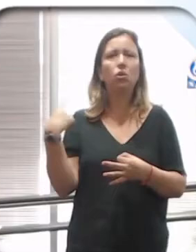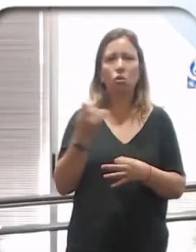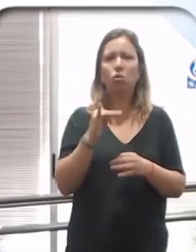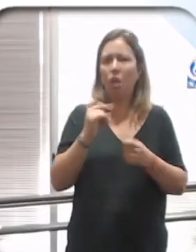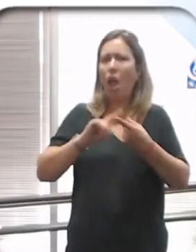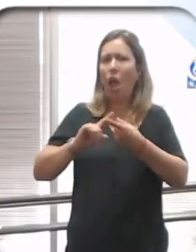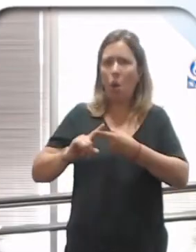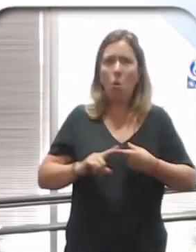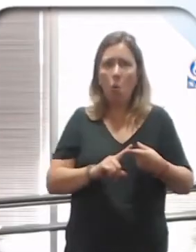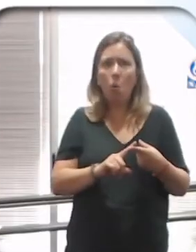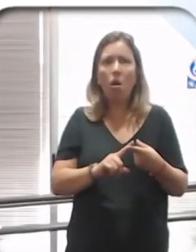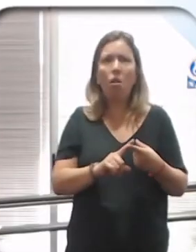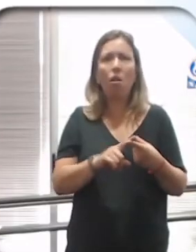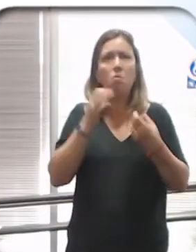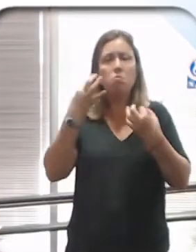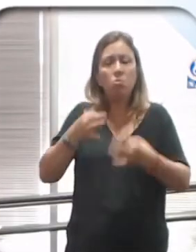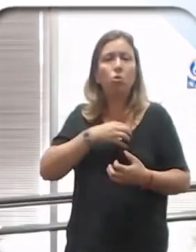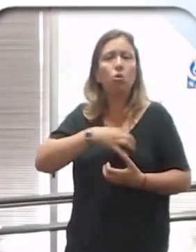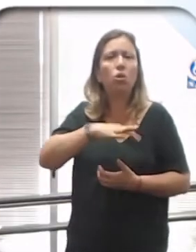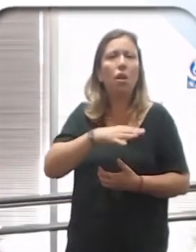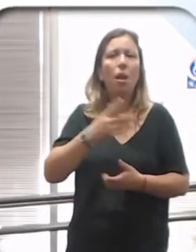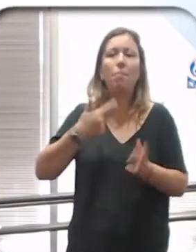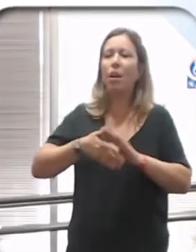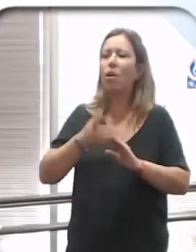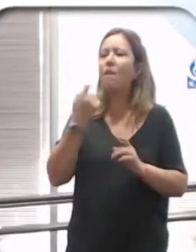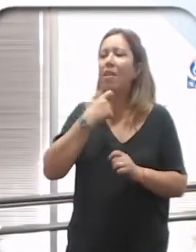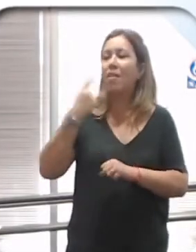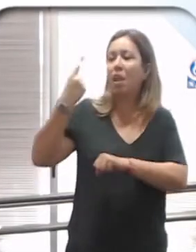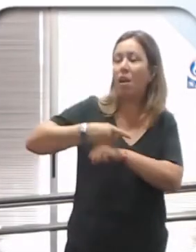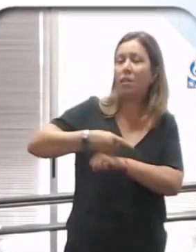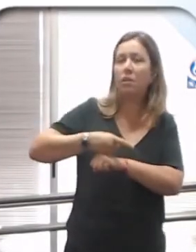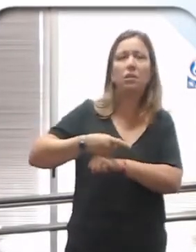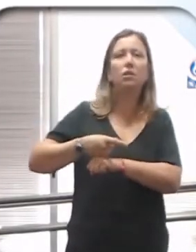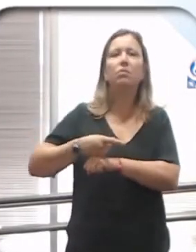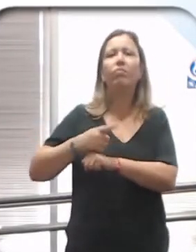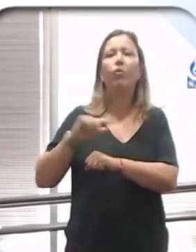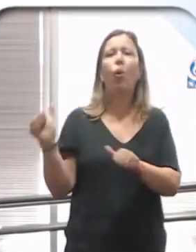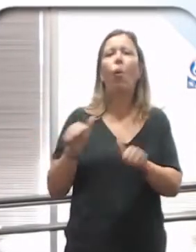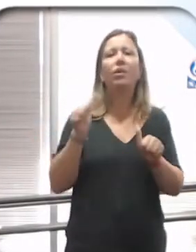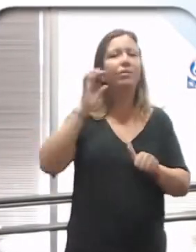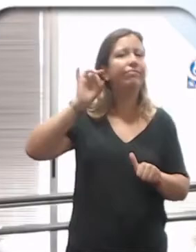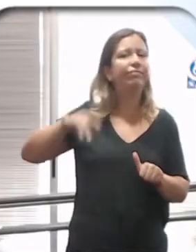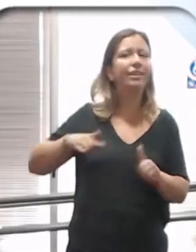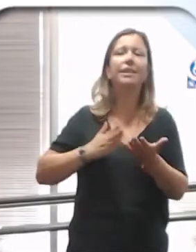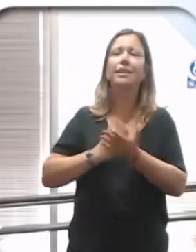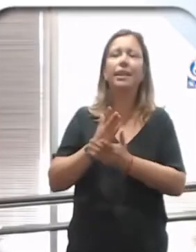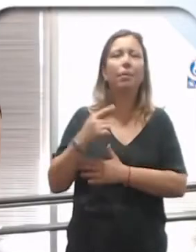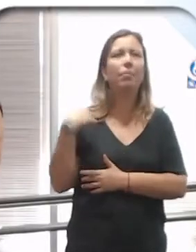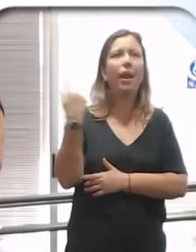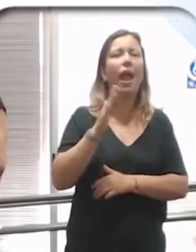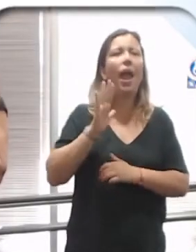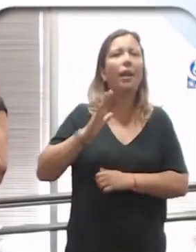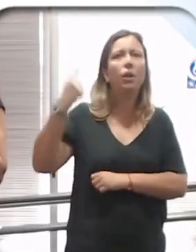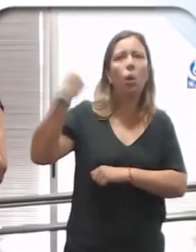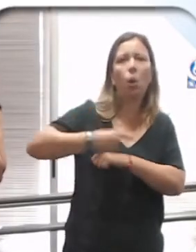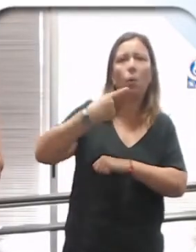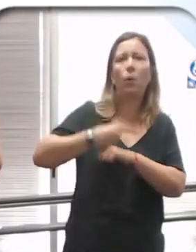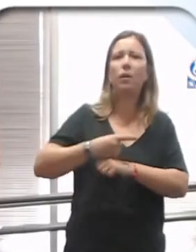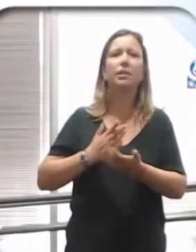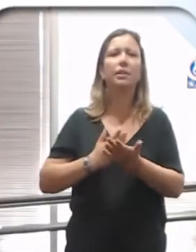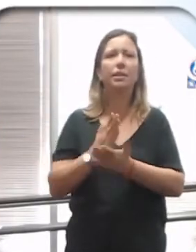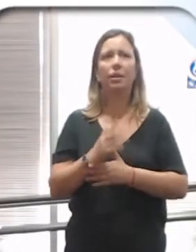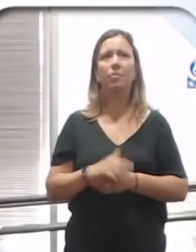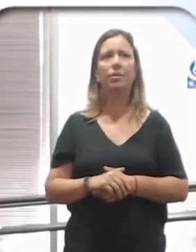pautando o que queremos implementar a nivel social. Pero hasta que algo no es obligatorio, lamentablemente la gente no se hace. rigor. Exactamente.